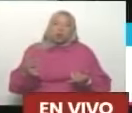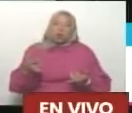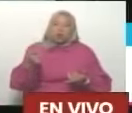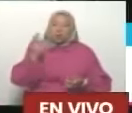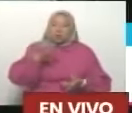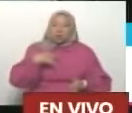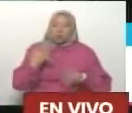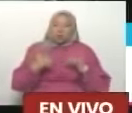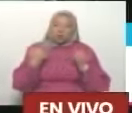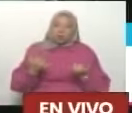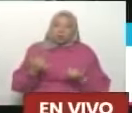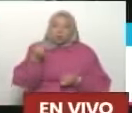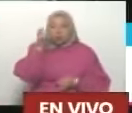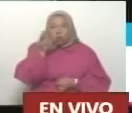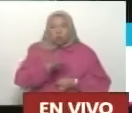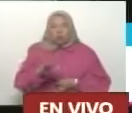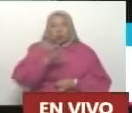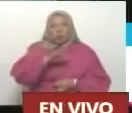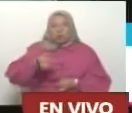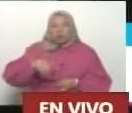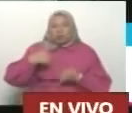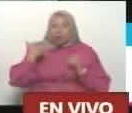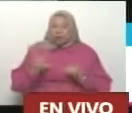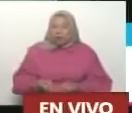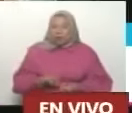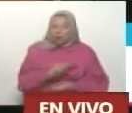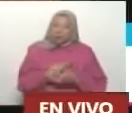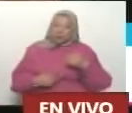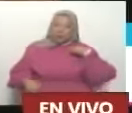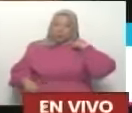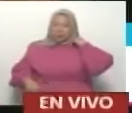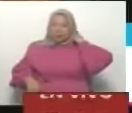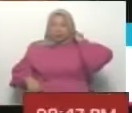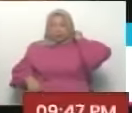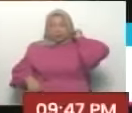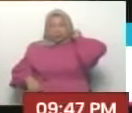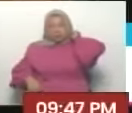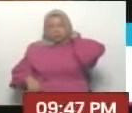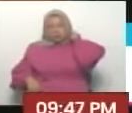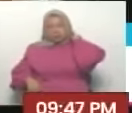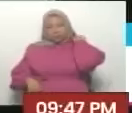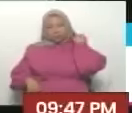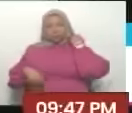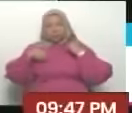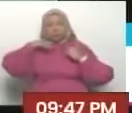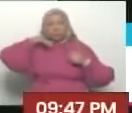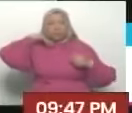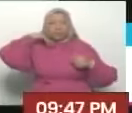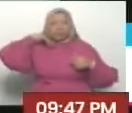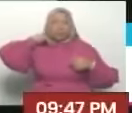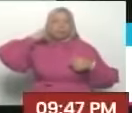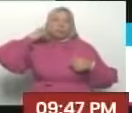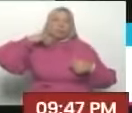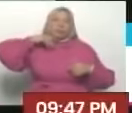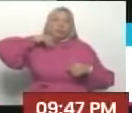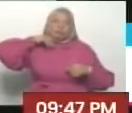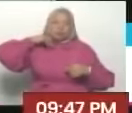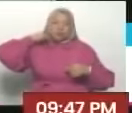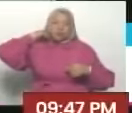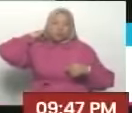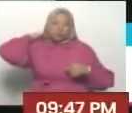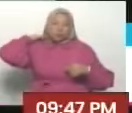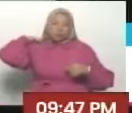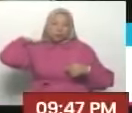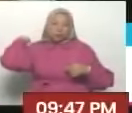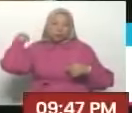defiende la verdad, y a usted principalmente, presidente. Porque, pues, por cada calle por donde